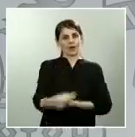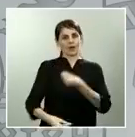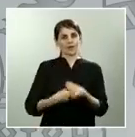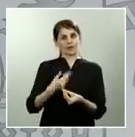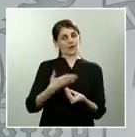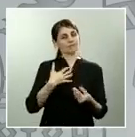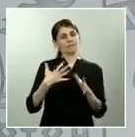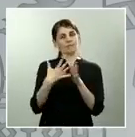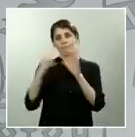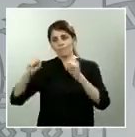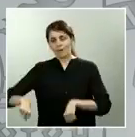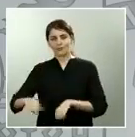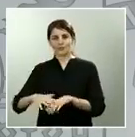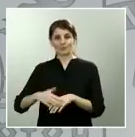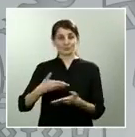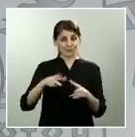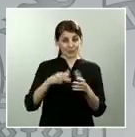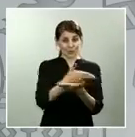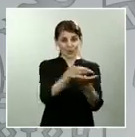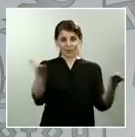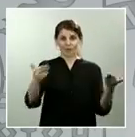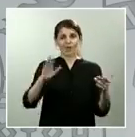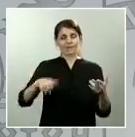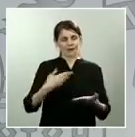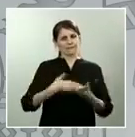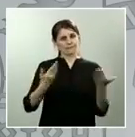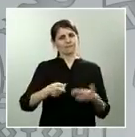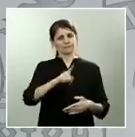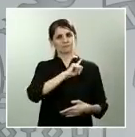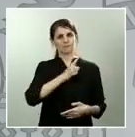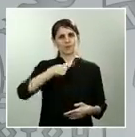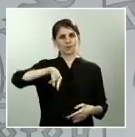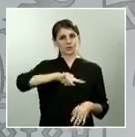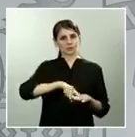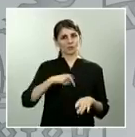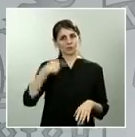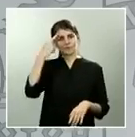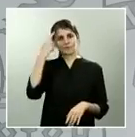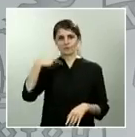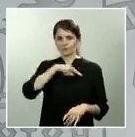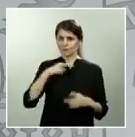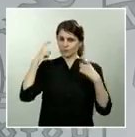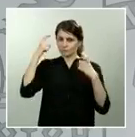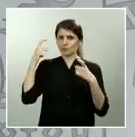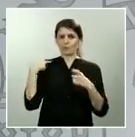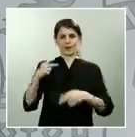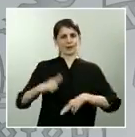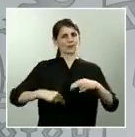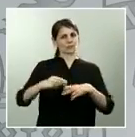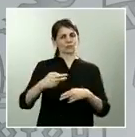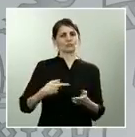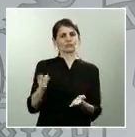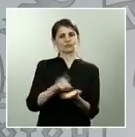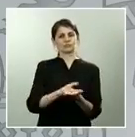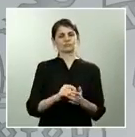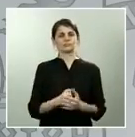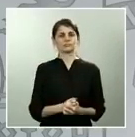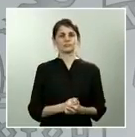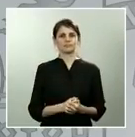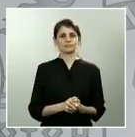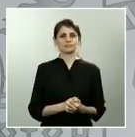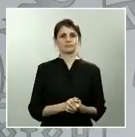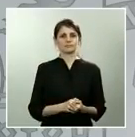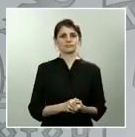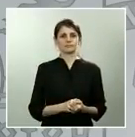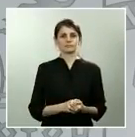de que ponemos lo mejor de nosotros mismos para esta reconstrucción. Será el propio Congreso de los Diputados quien convoque